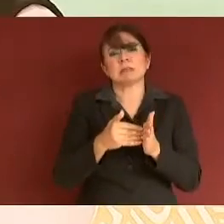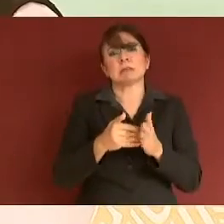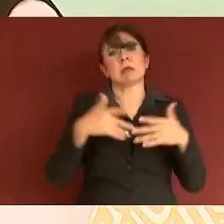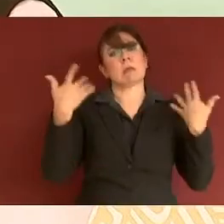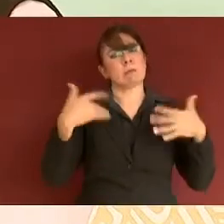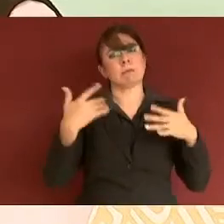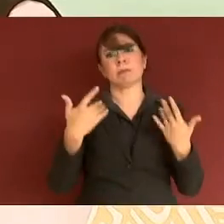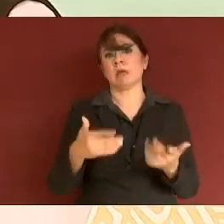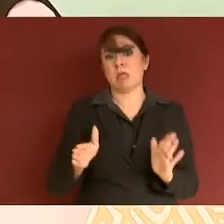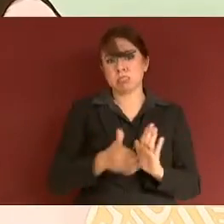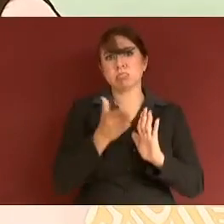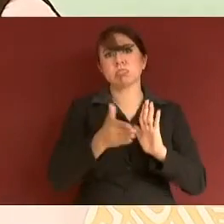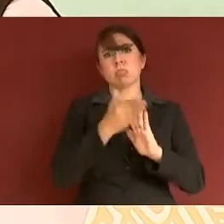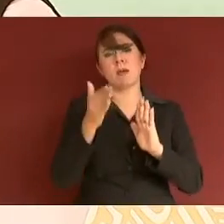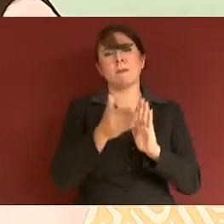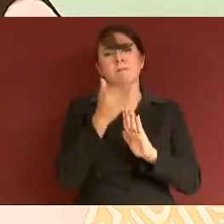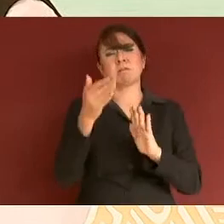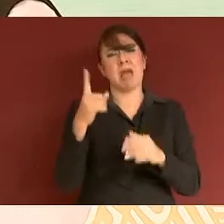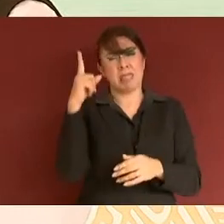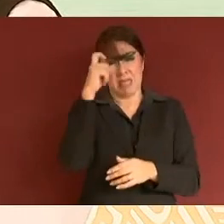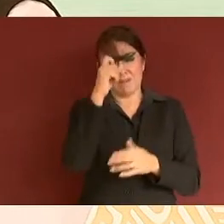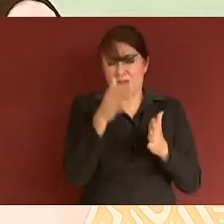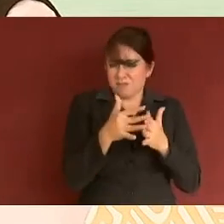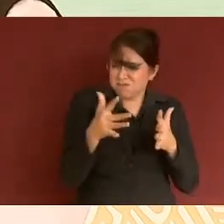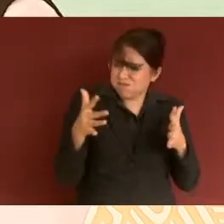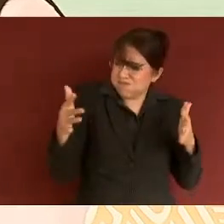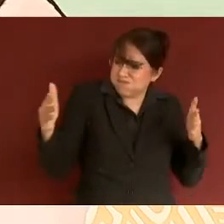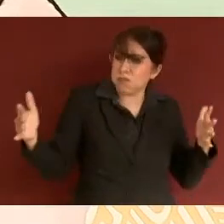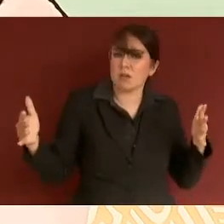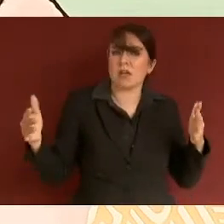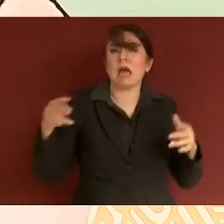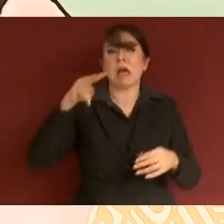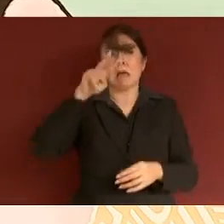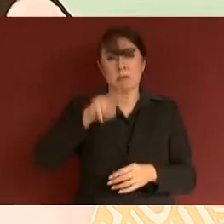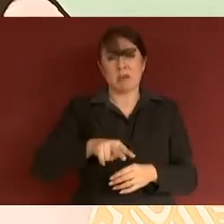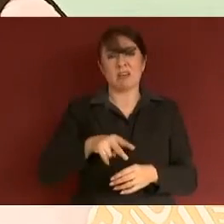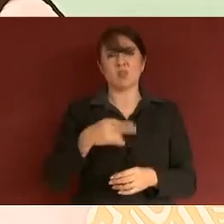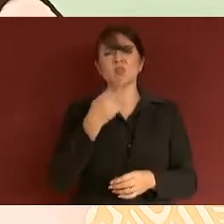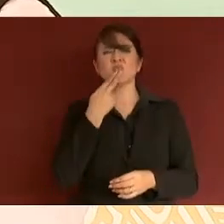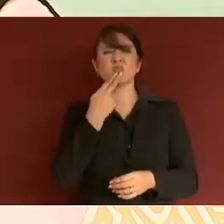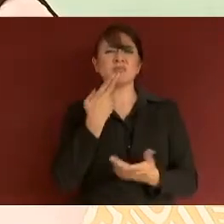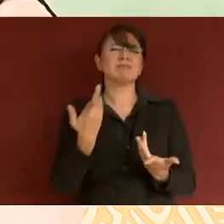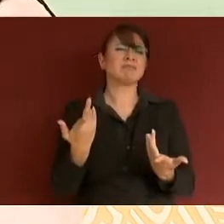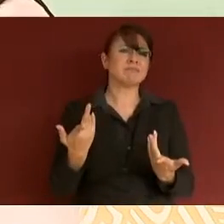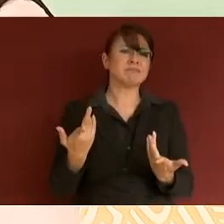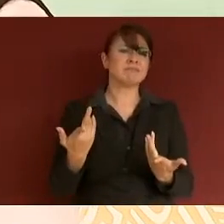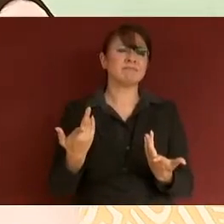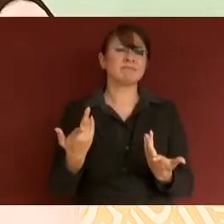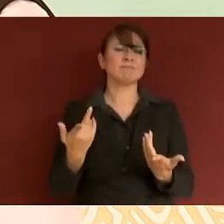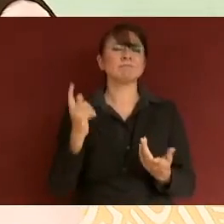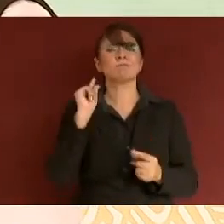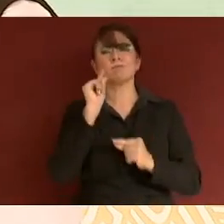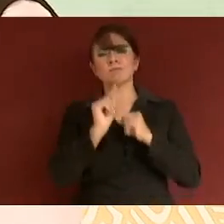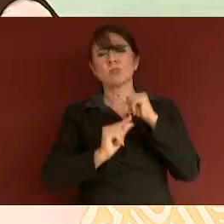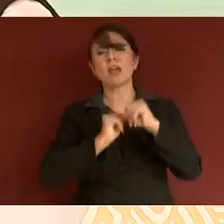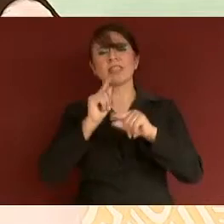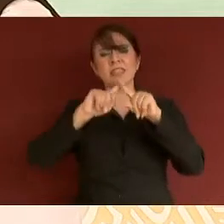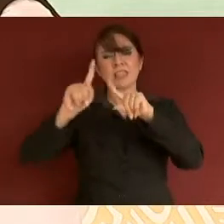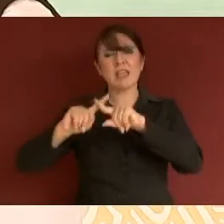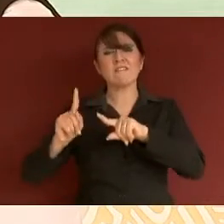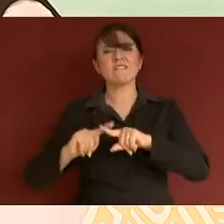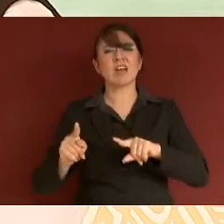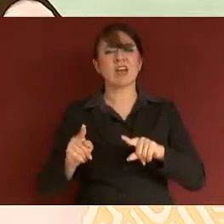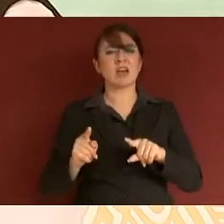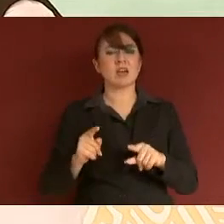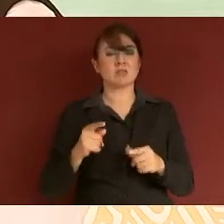grande, que servirá para incorporar diferentes hectáreas para el